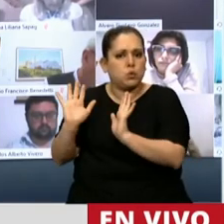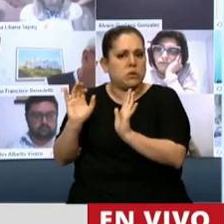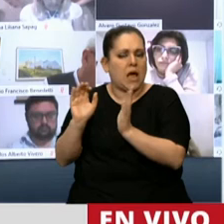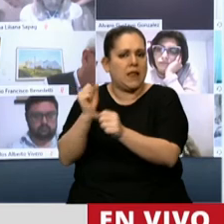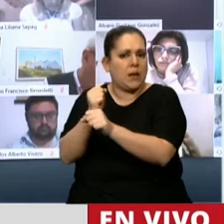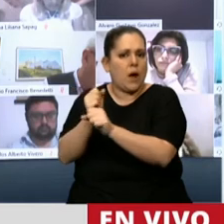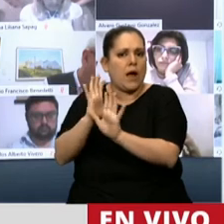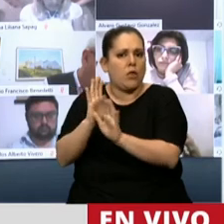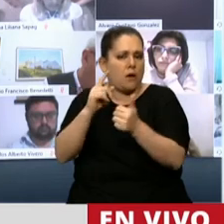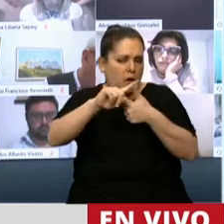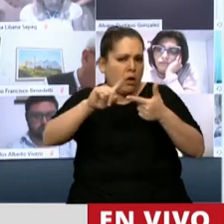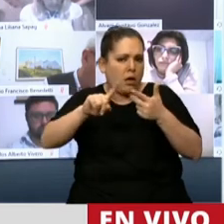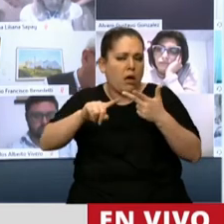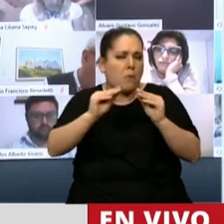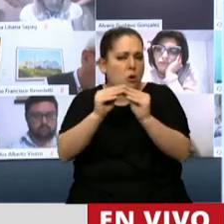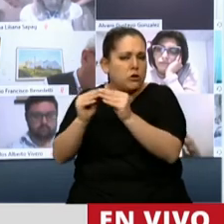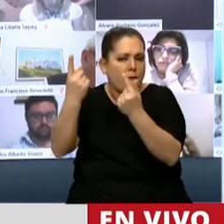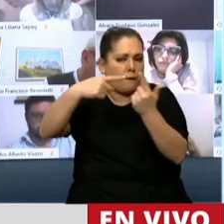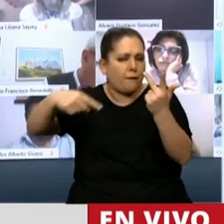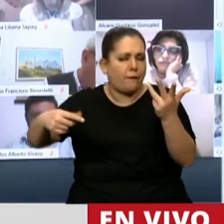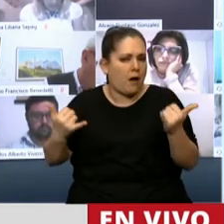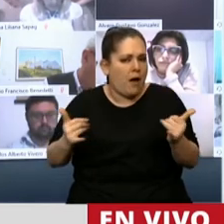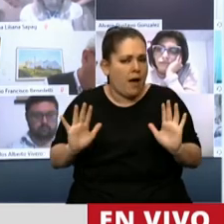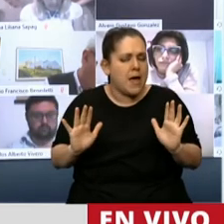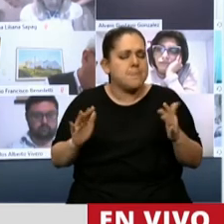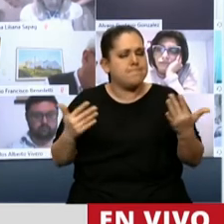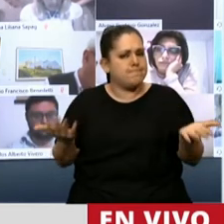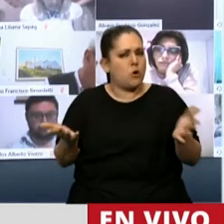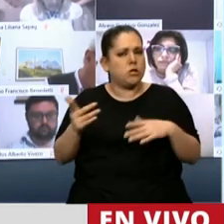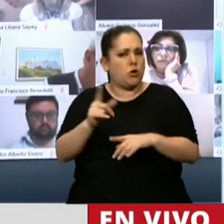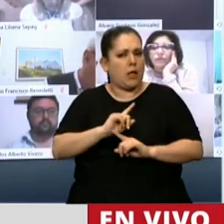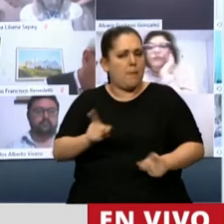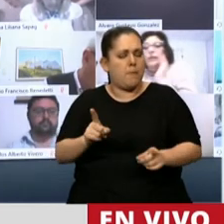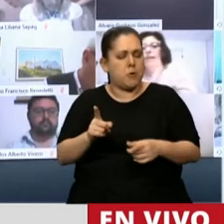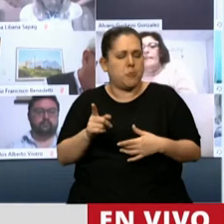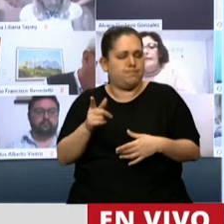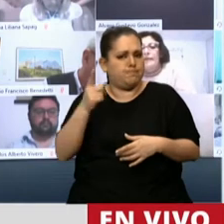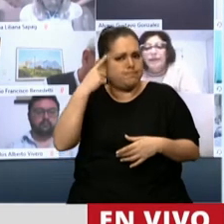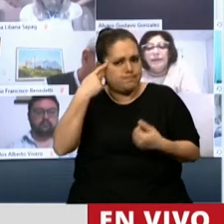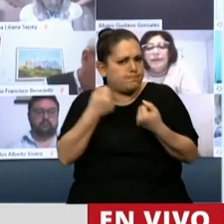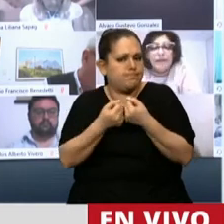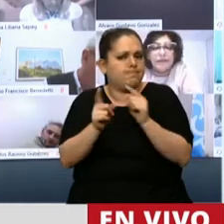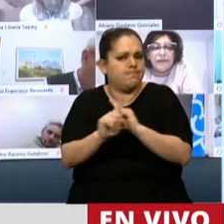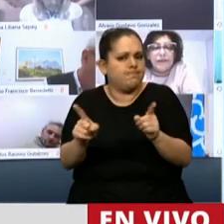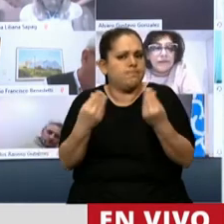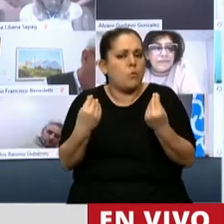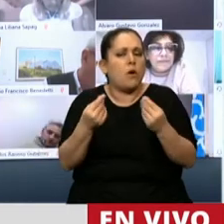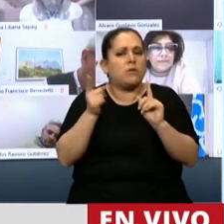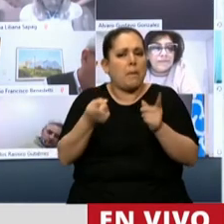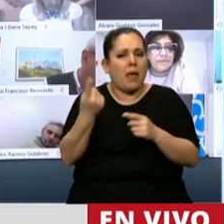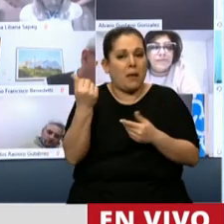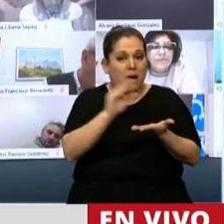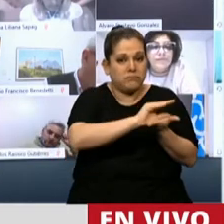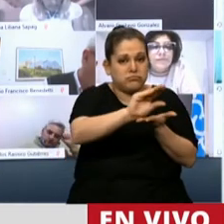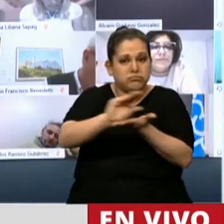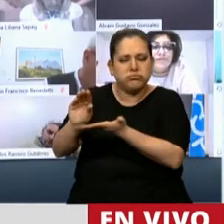trabajadores. Entonces, en definitiva, tampoco me parece justo el escalonamiento que hace en